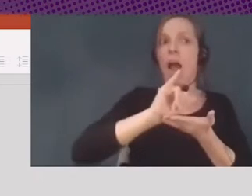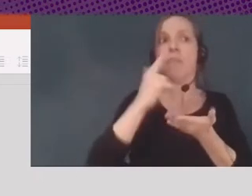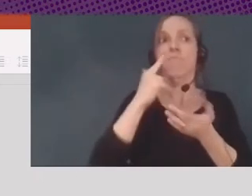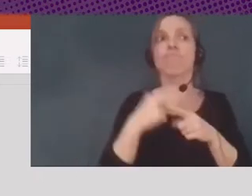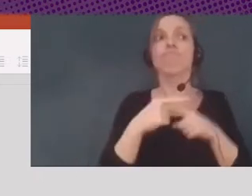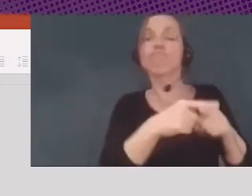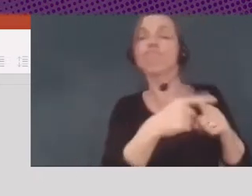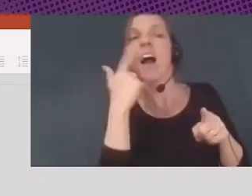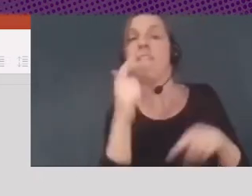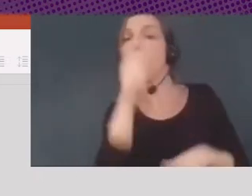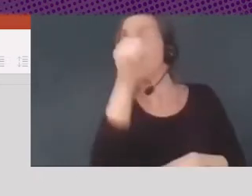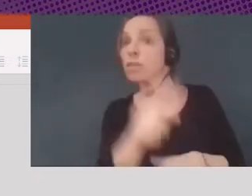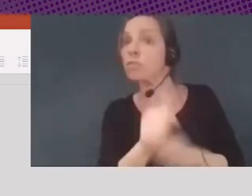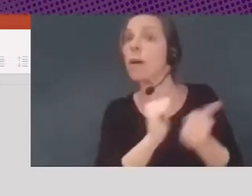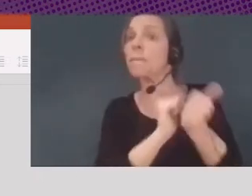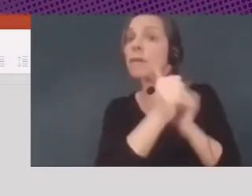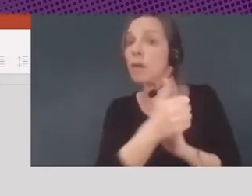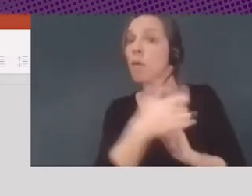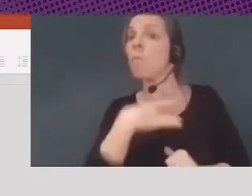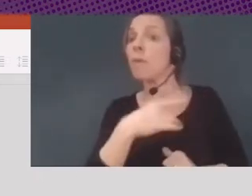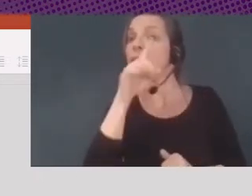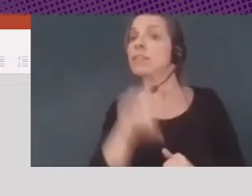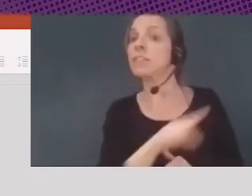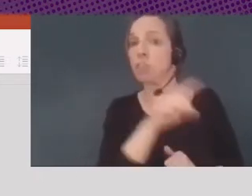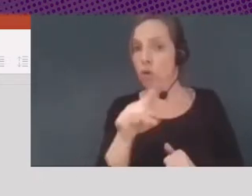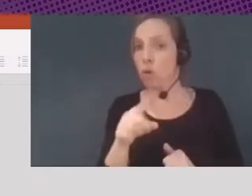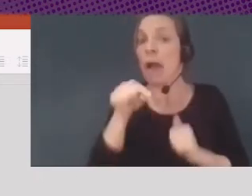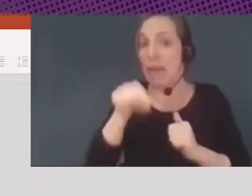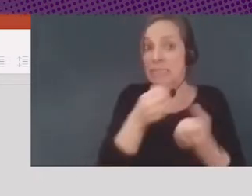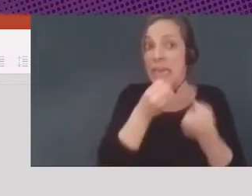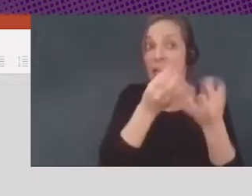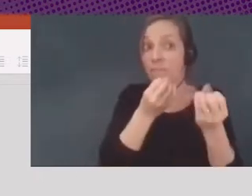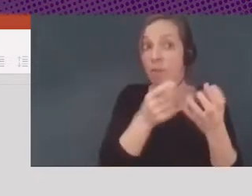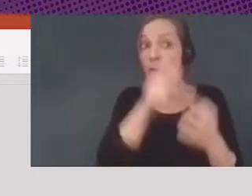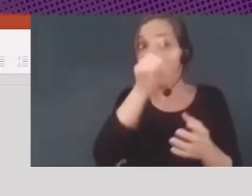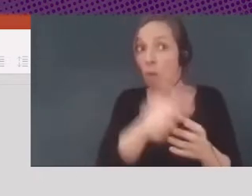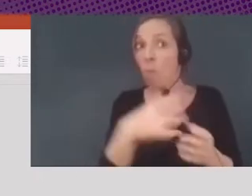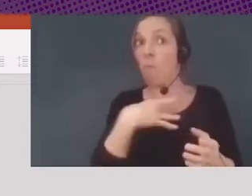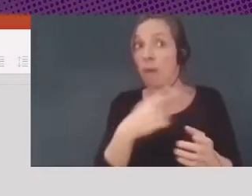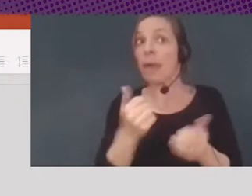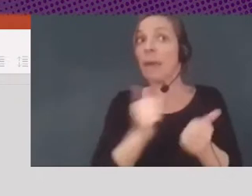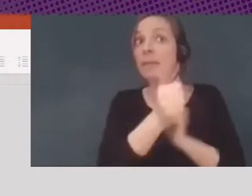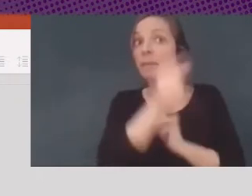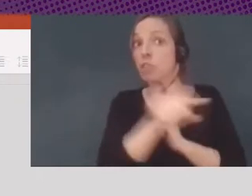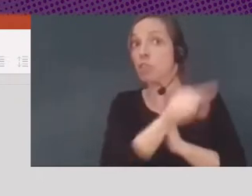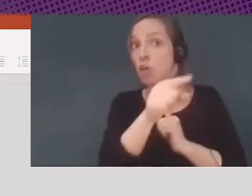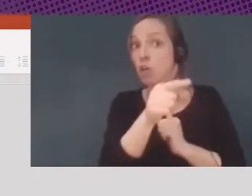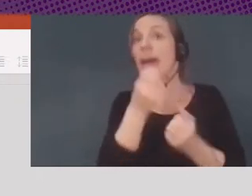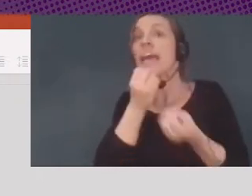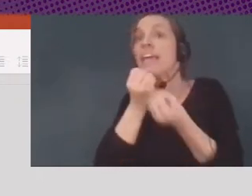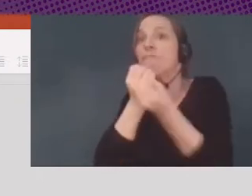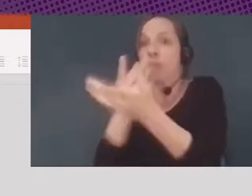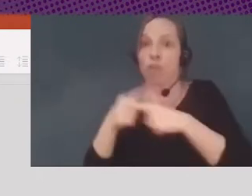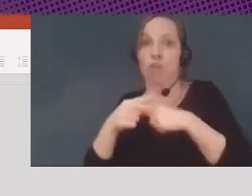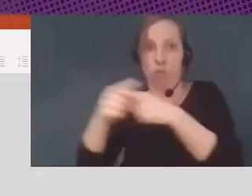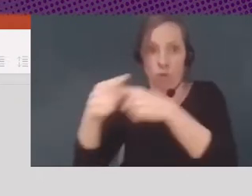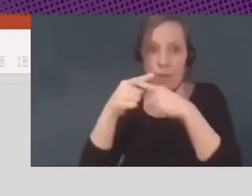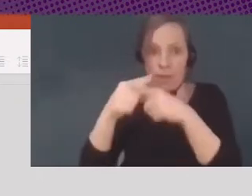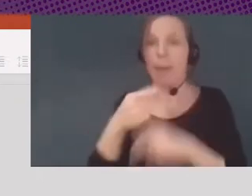quién podían prestar un dinero, a quién podían prestar dinero. La palabra crédito